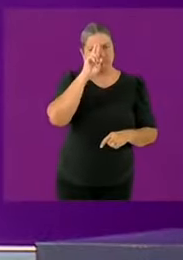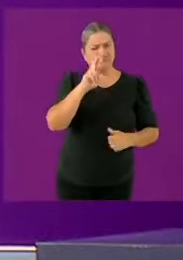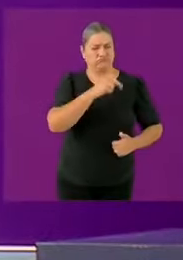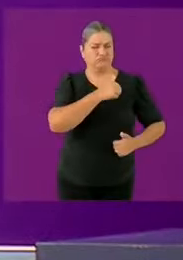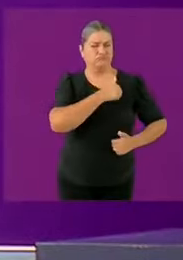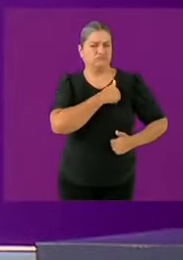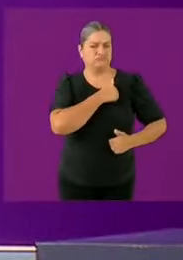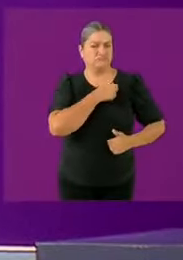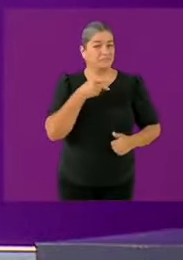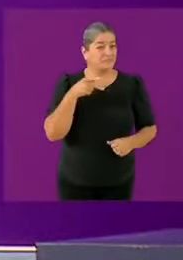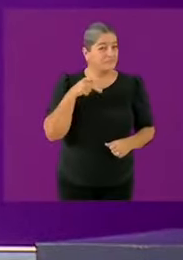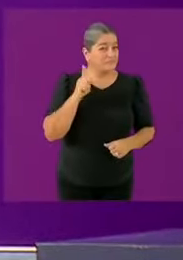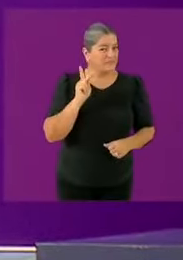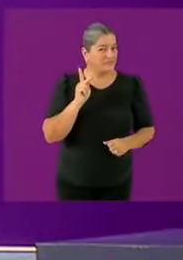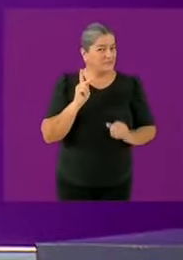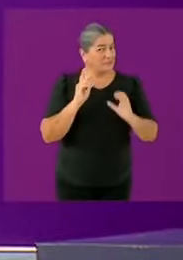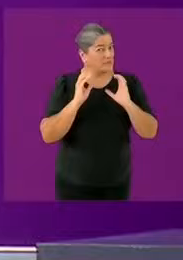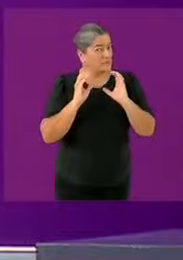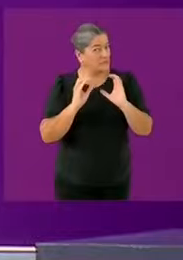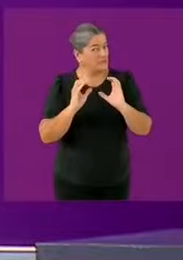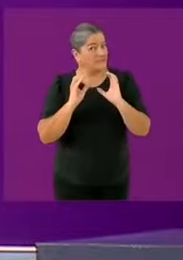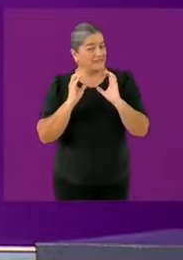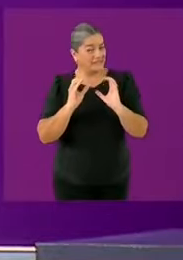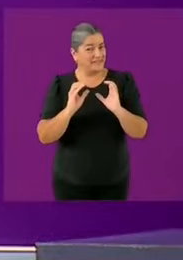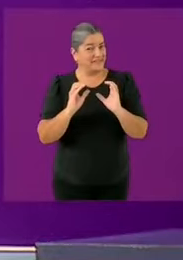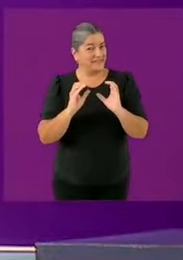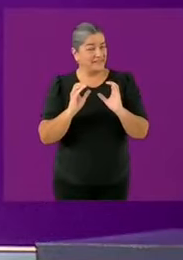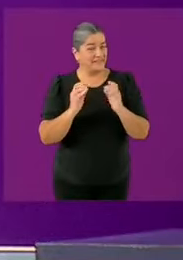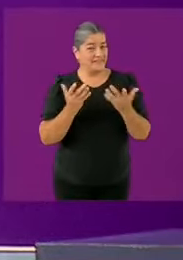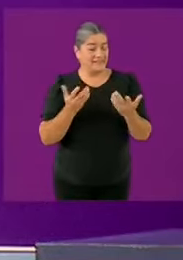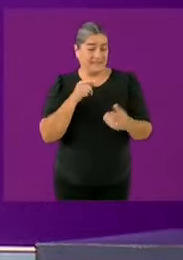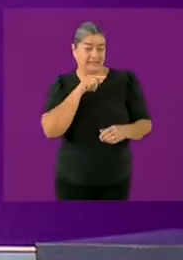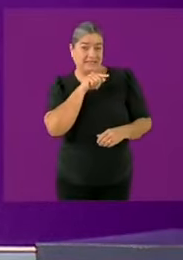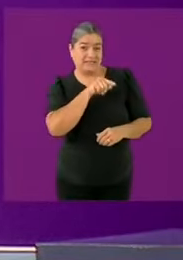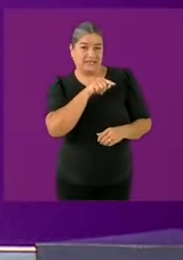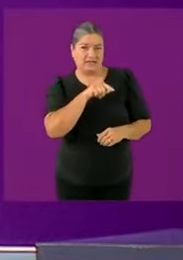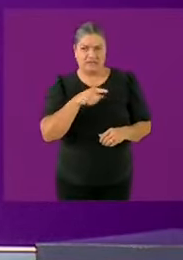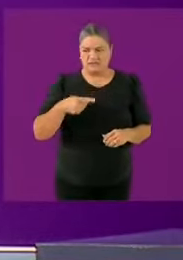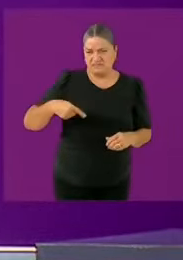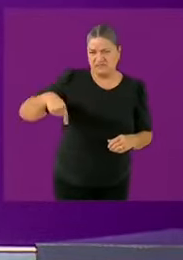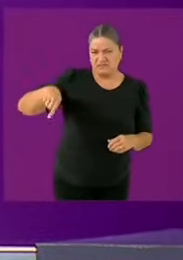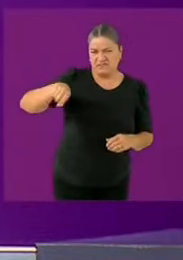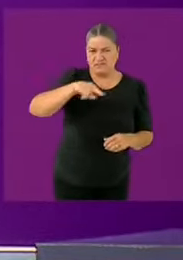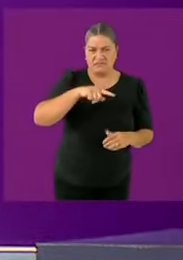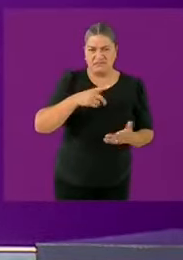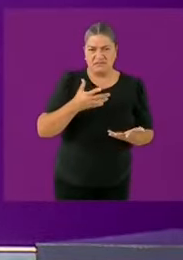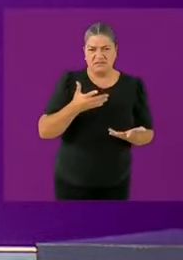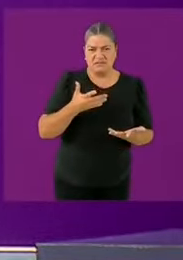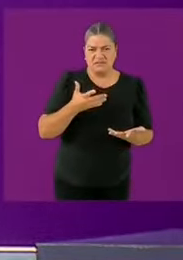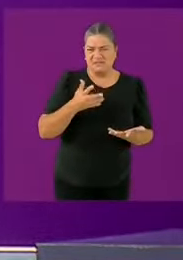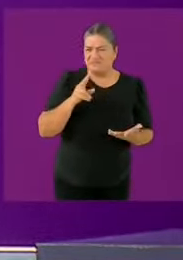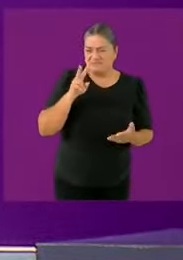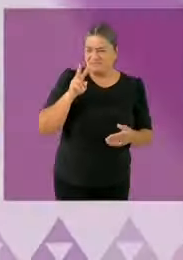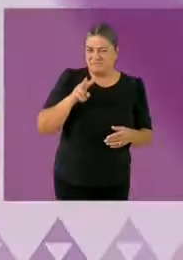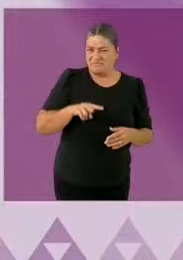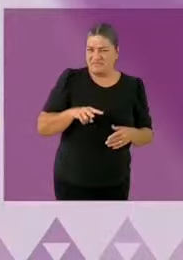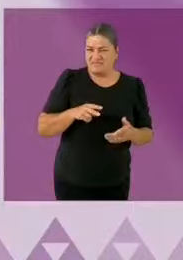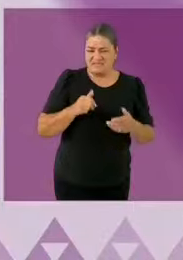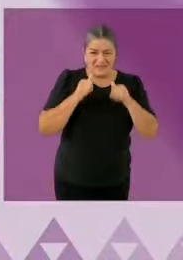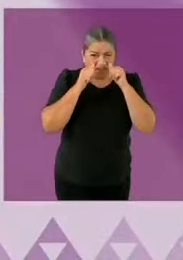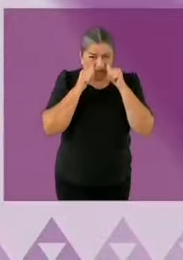política el Poder Civil cobardemente abrigó de sus responsabilidades. Gracias candidato Máñez